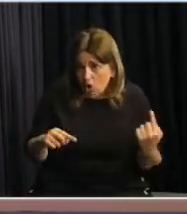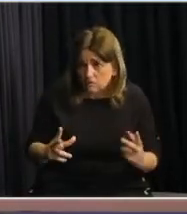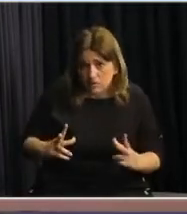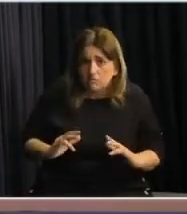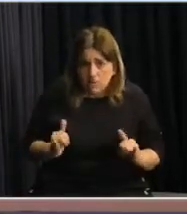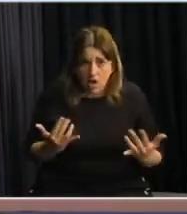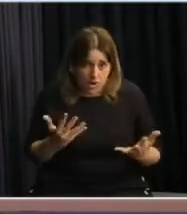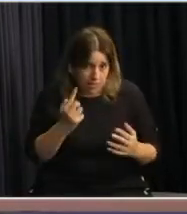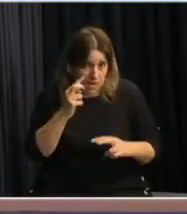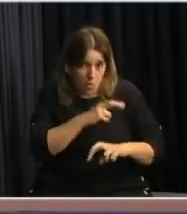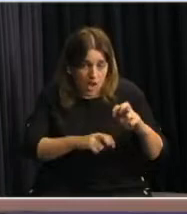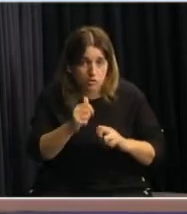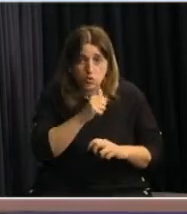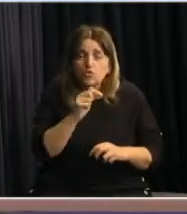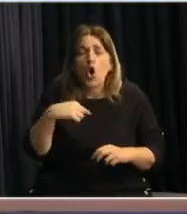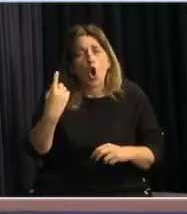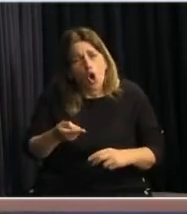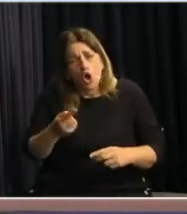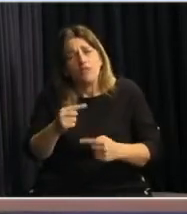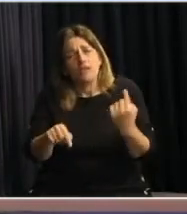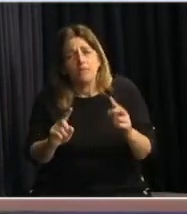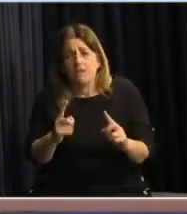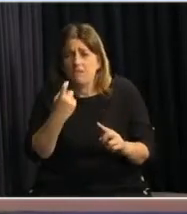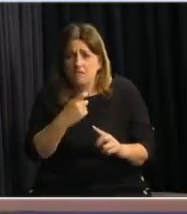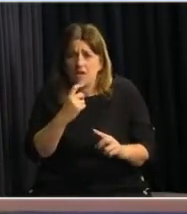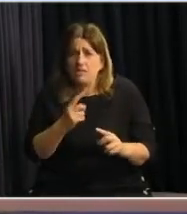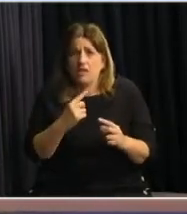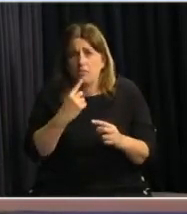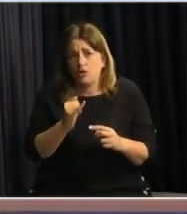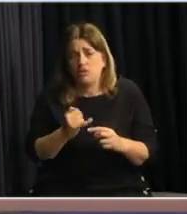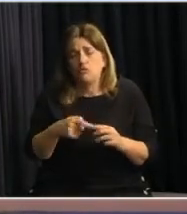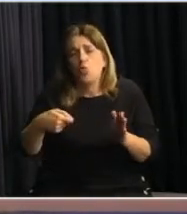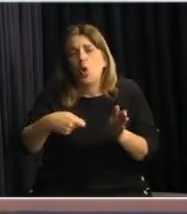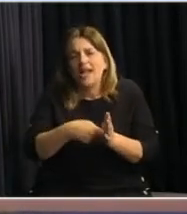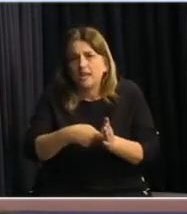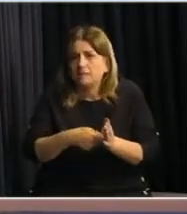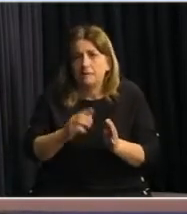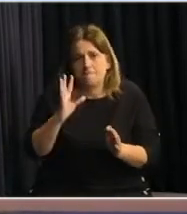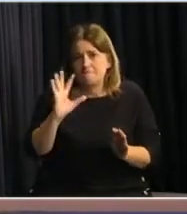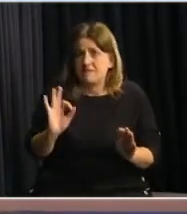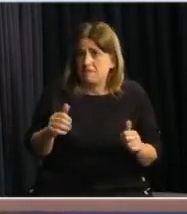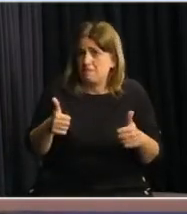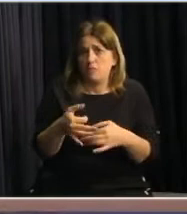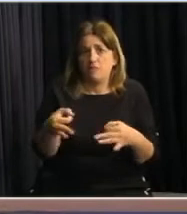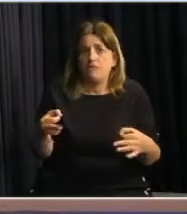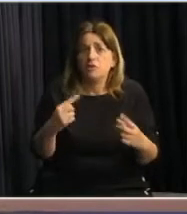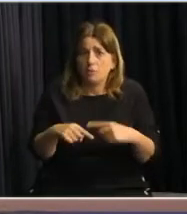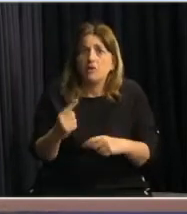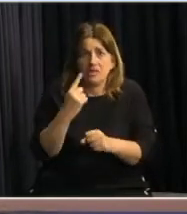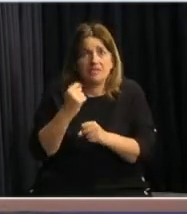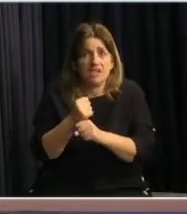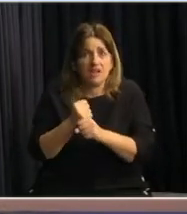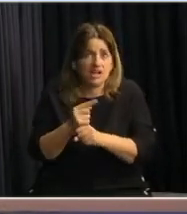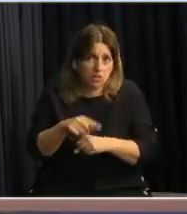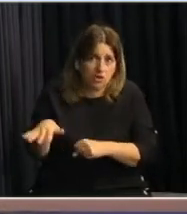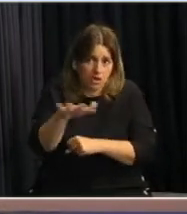otras que no fueron dadas por el Ministerio. Estoy pensando en la parte eléctrica, que no hubo observación, por ejemplo, pero que sí se está revisando.